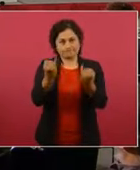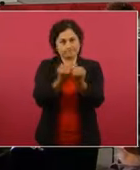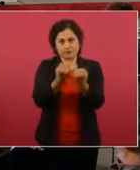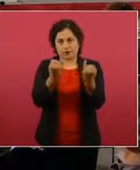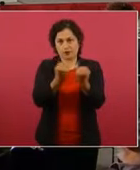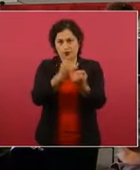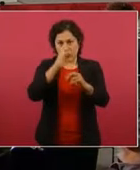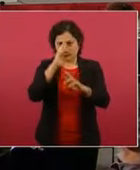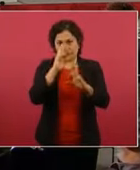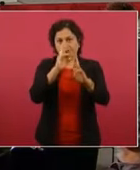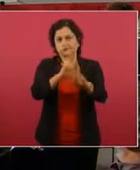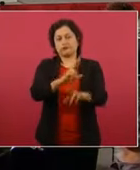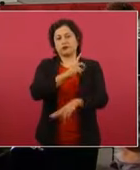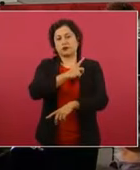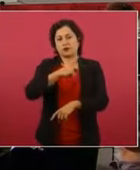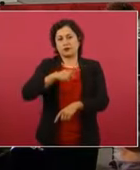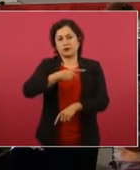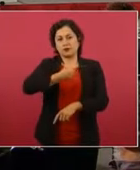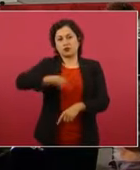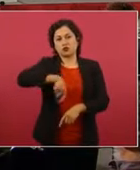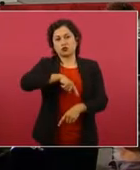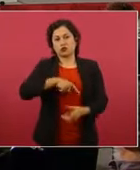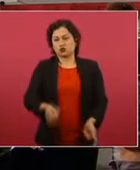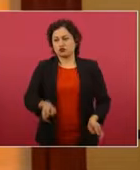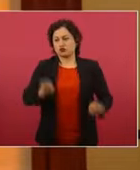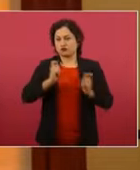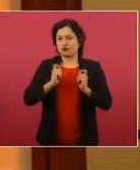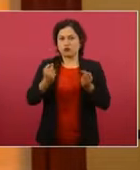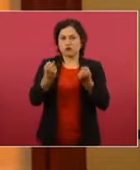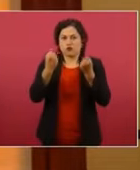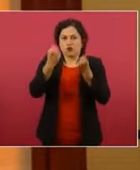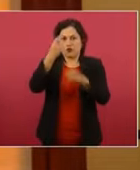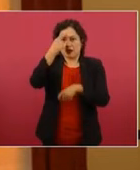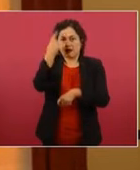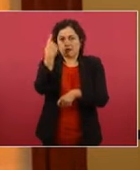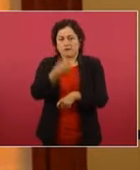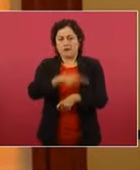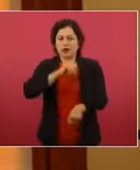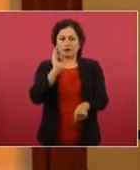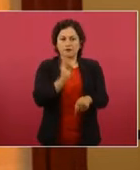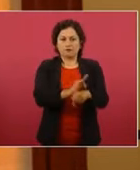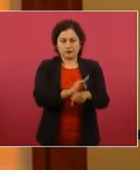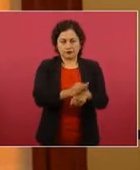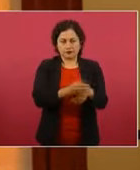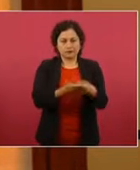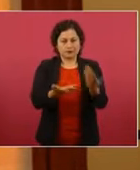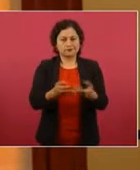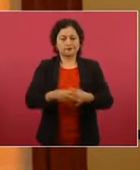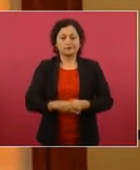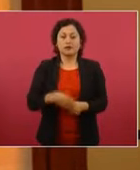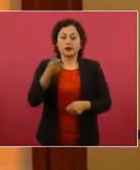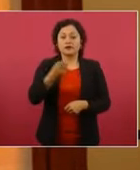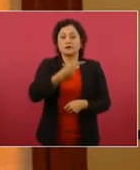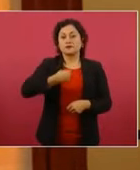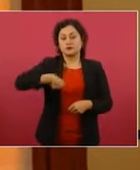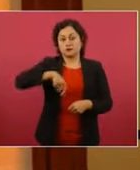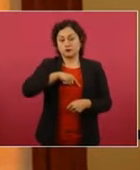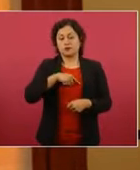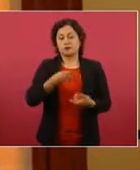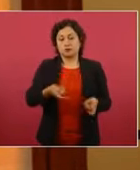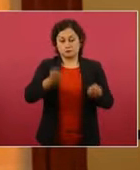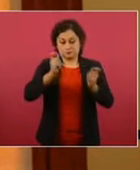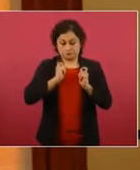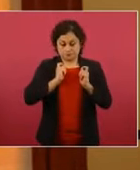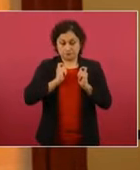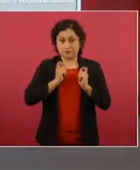respetar este uso de la fuerza. Y repito, es lo que nos da la posibilidad de poder actuar. Ya en esa